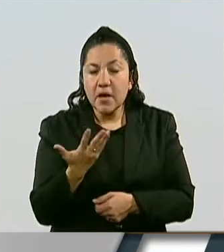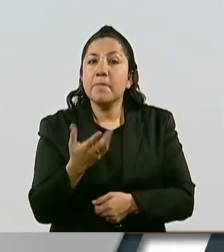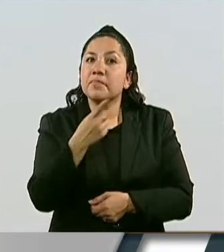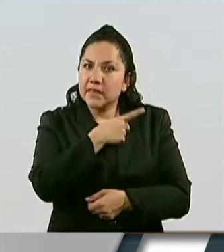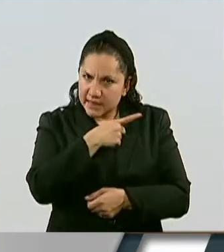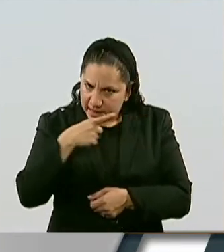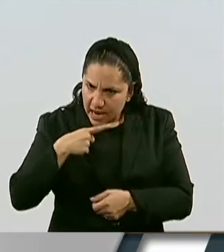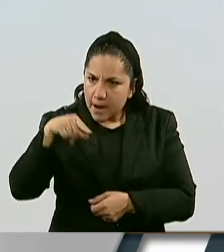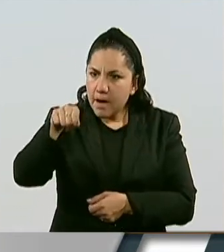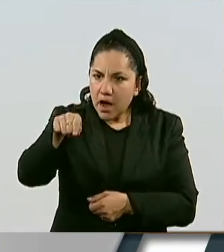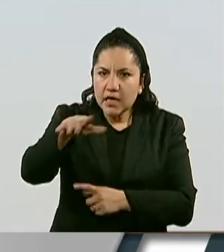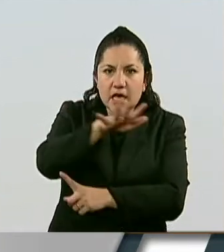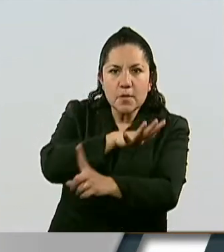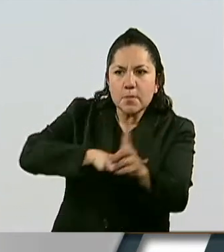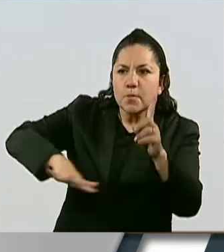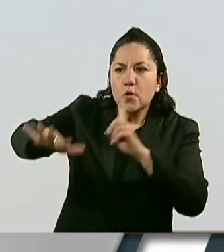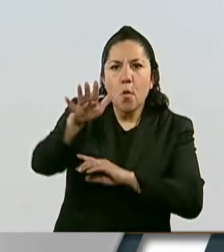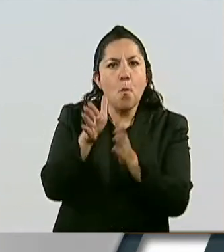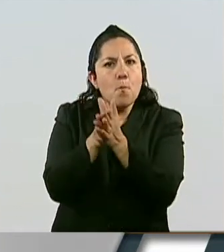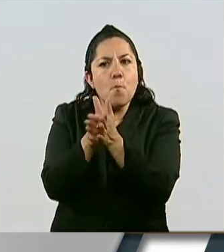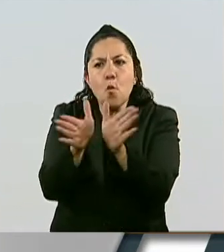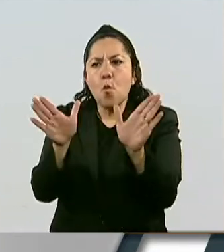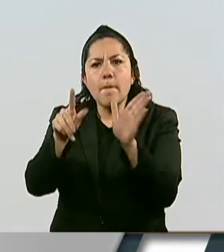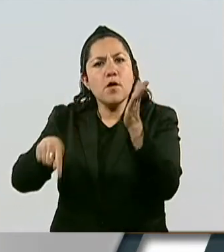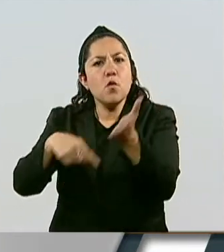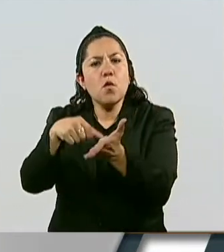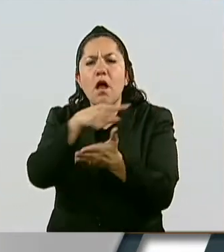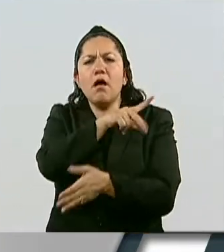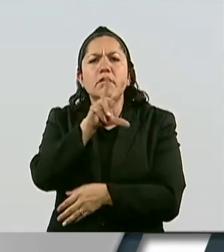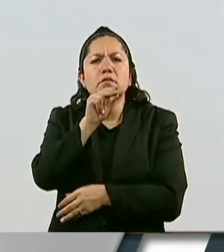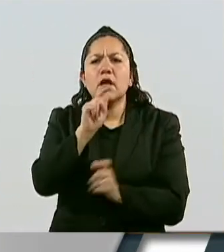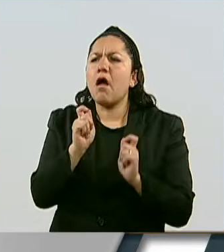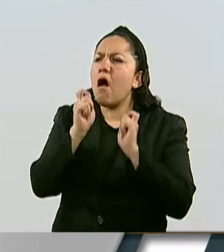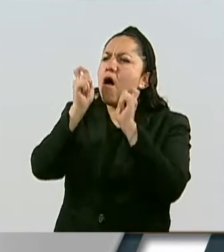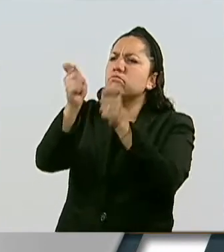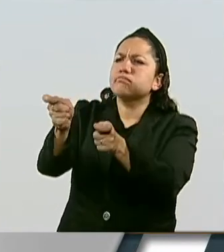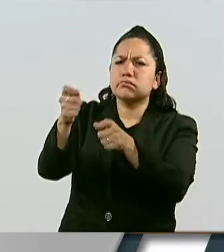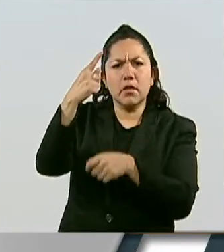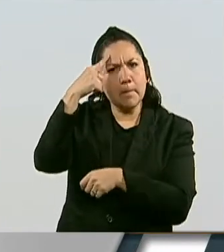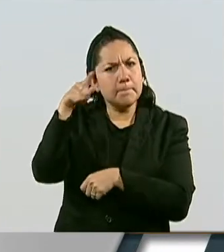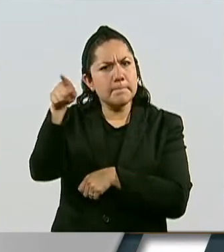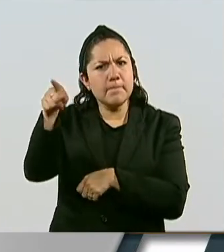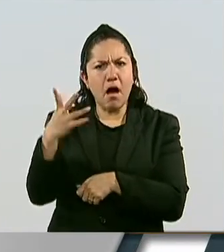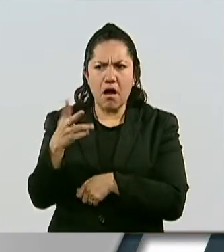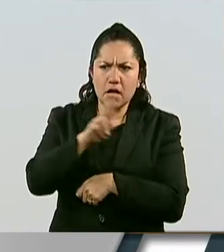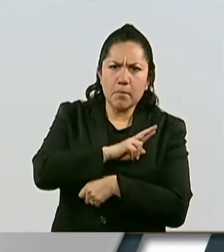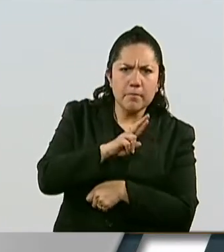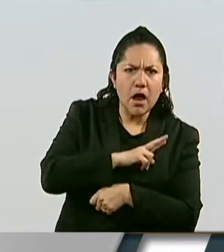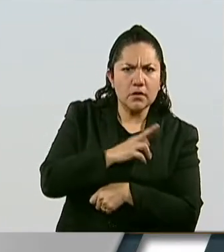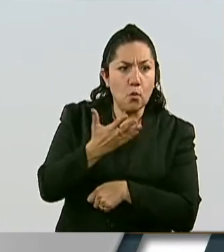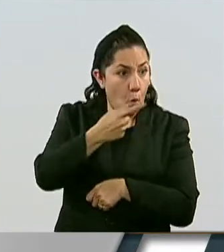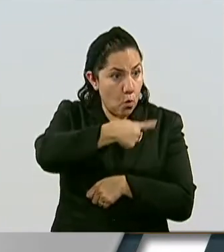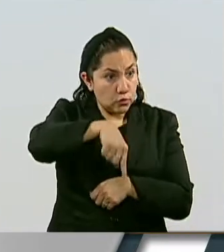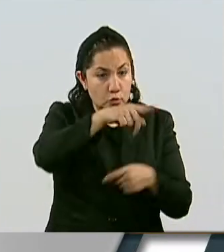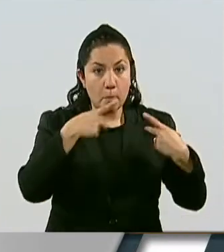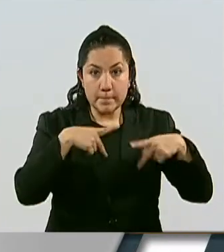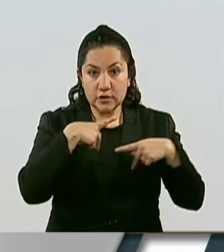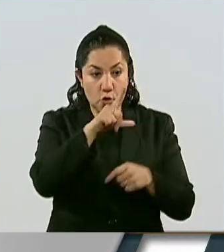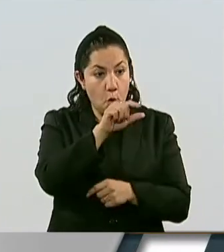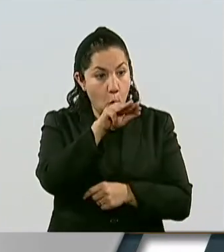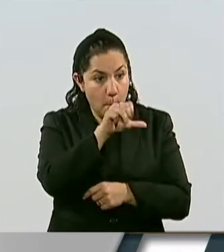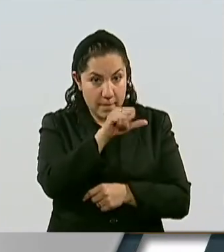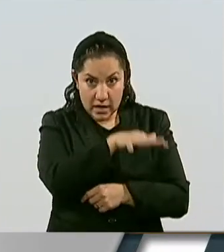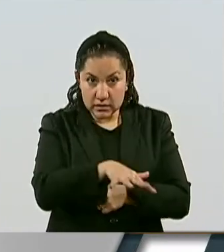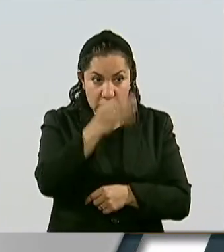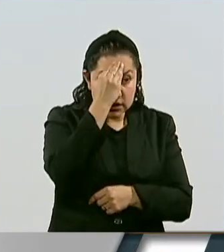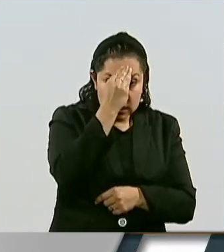de un espacio público o la invasión de las personas que viven en Lomas de Chapultepec, del propio bosque de Chapultepec. De eso es de